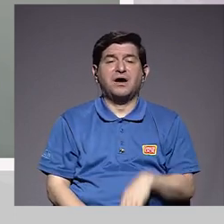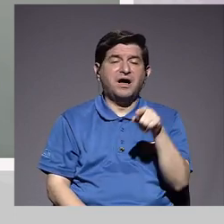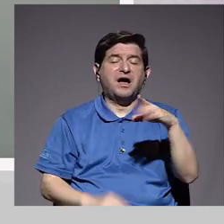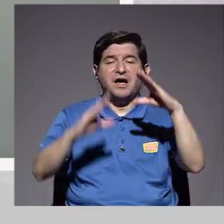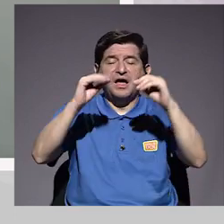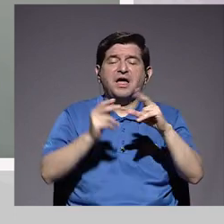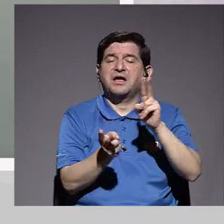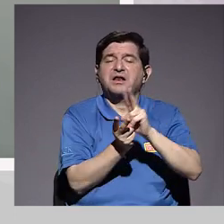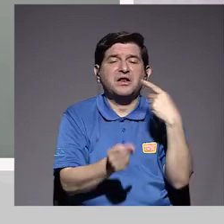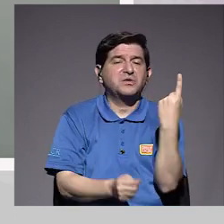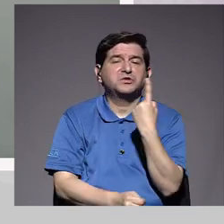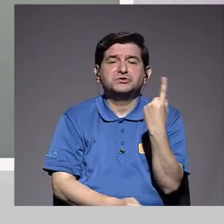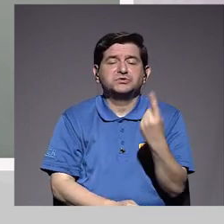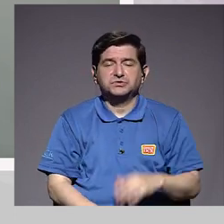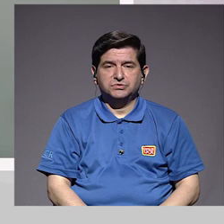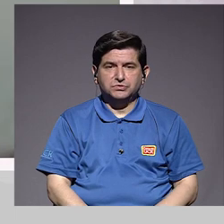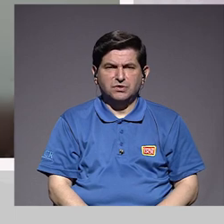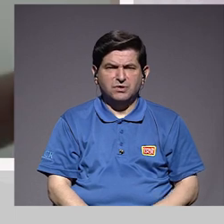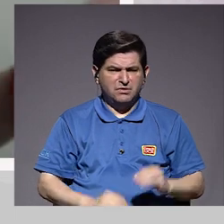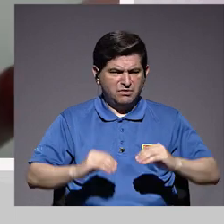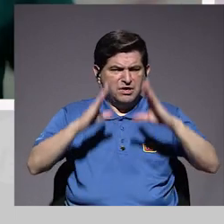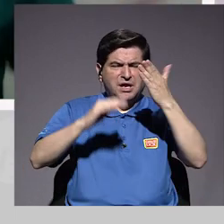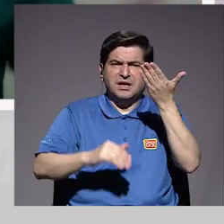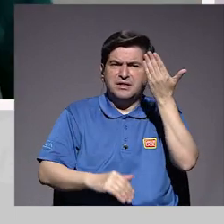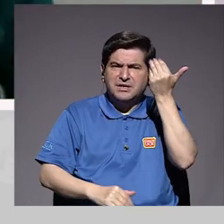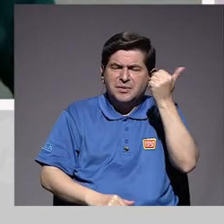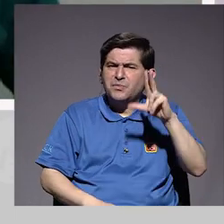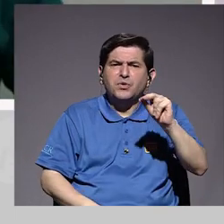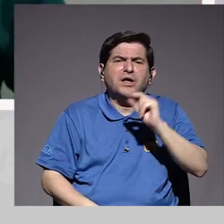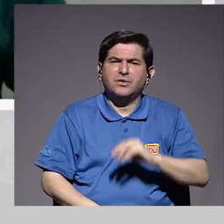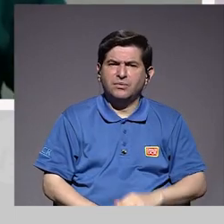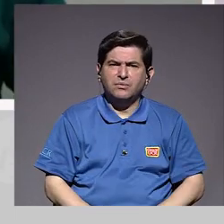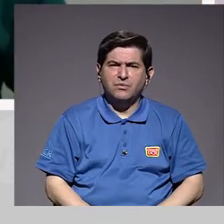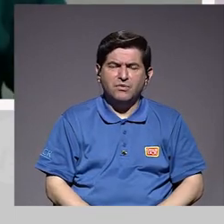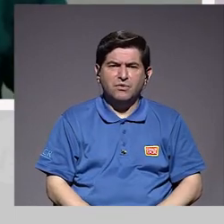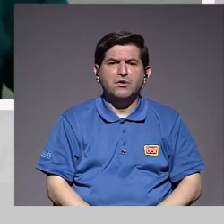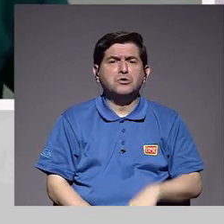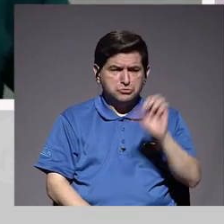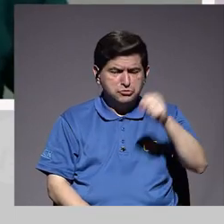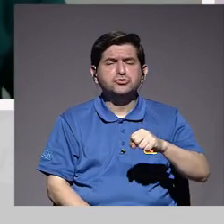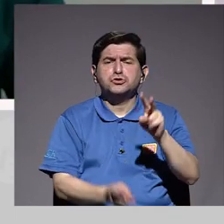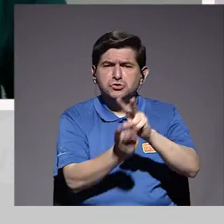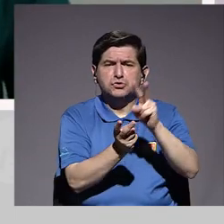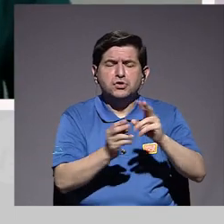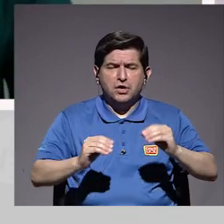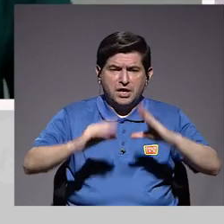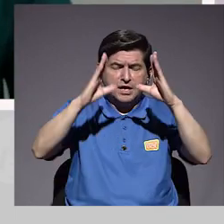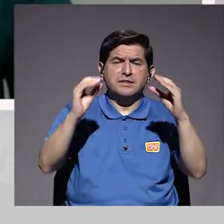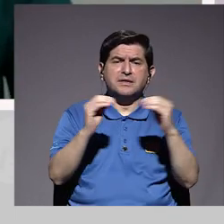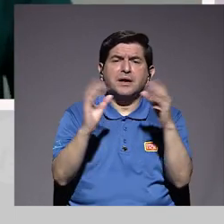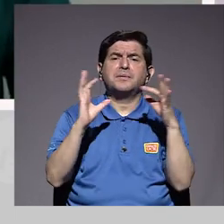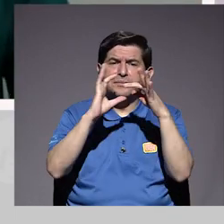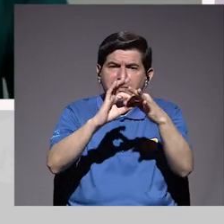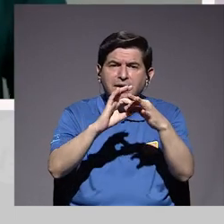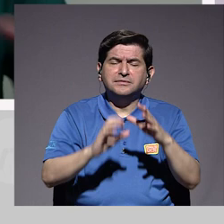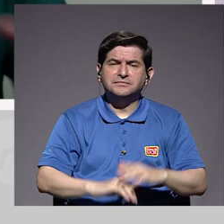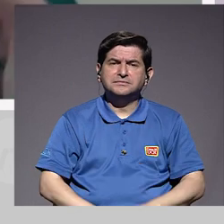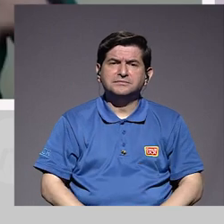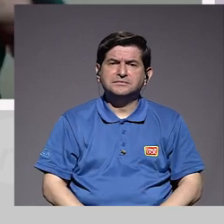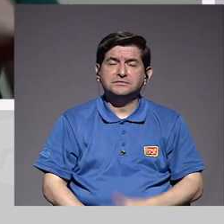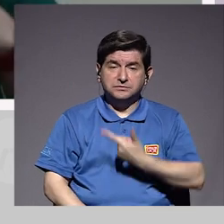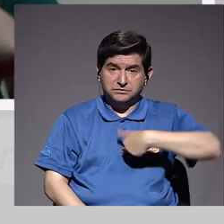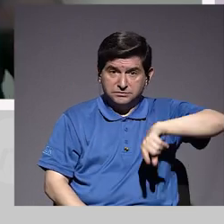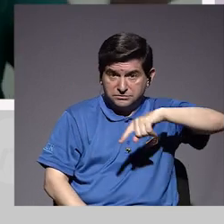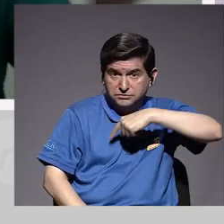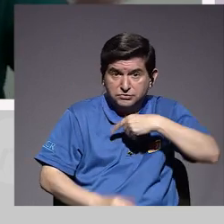tenían relaciones en la noche y nada más. ¿Y por qué no en el día, entonces? ¿Por qué no vamos a tener relaciones en el día? Porque estamos más juntos. Estamos más